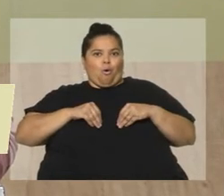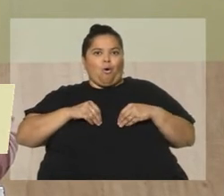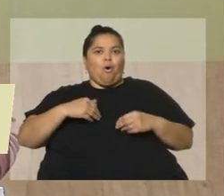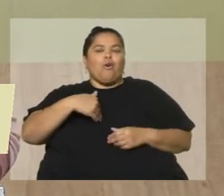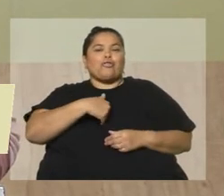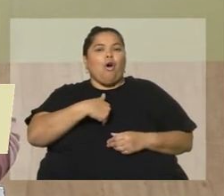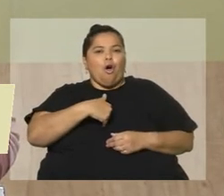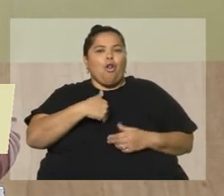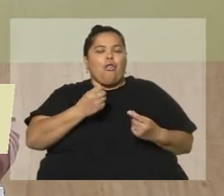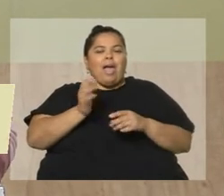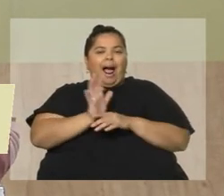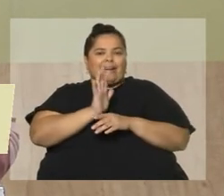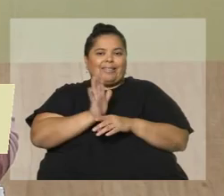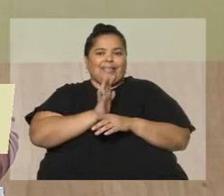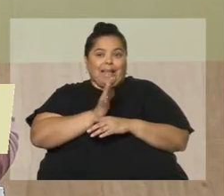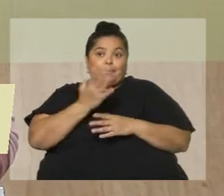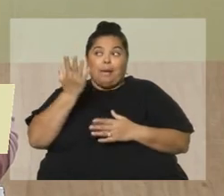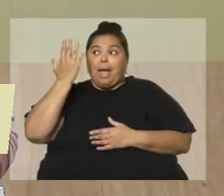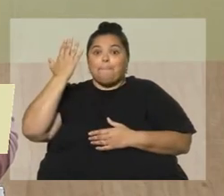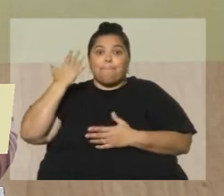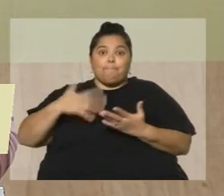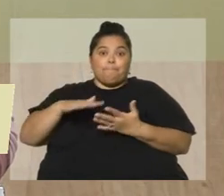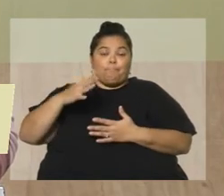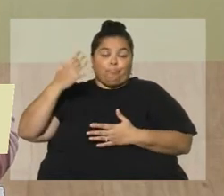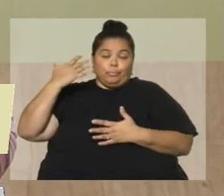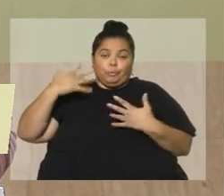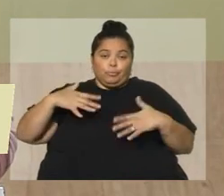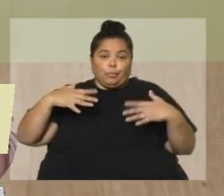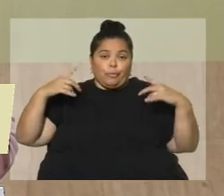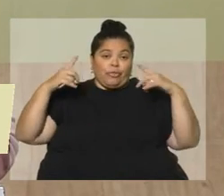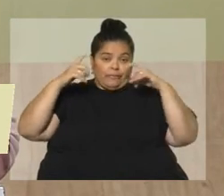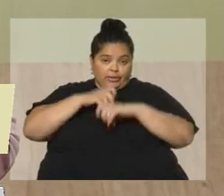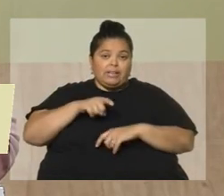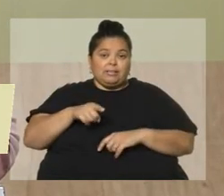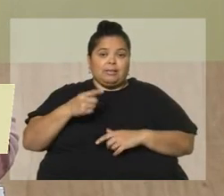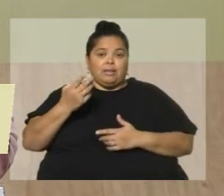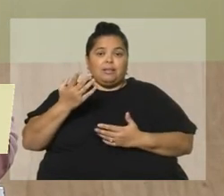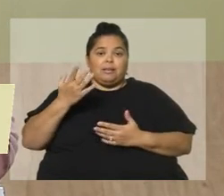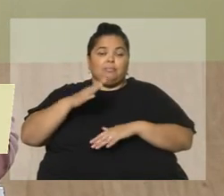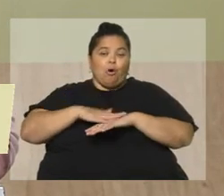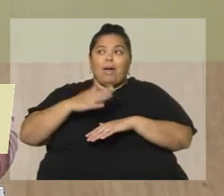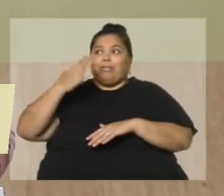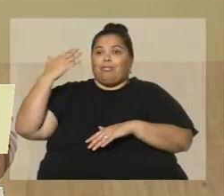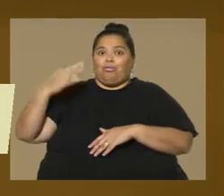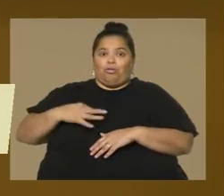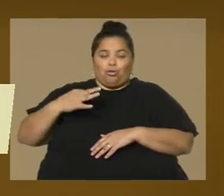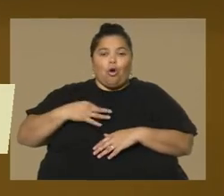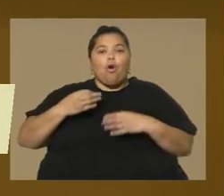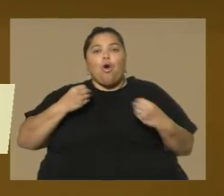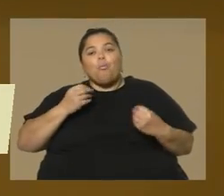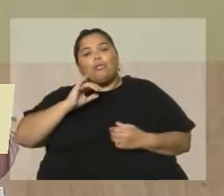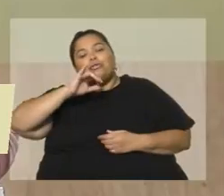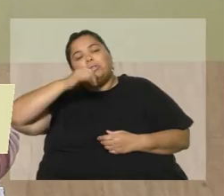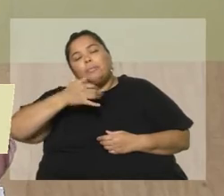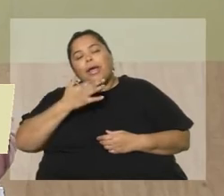de artista, que fue algo que a ella la perturbó bastante. Esto del dilema de si